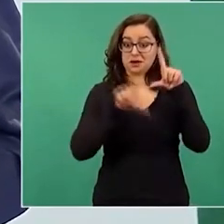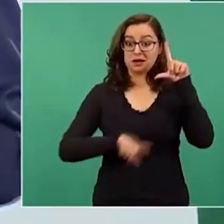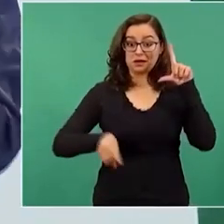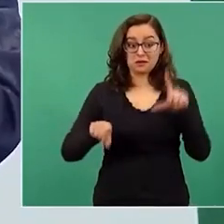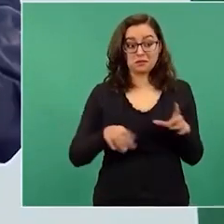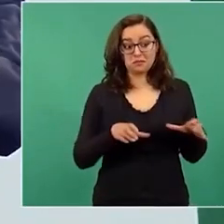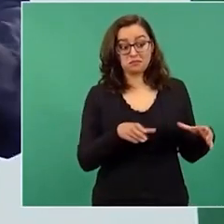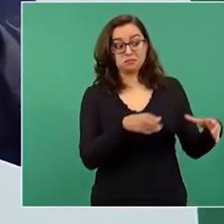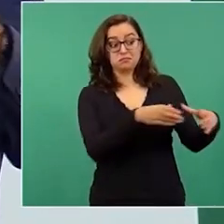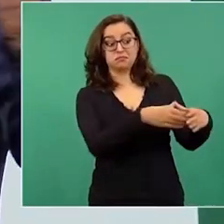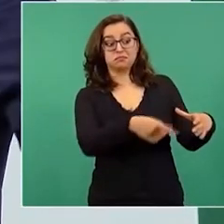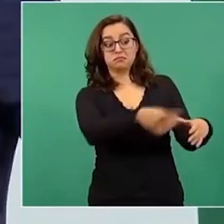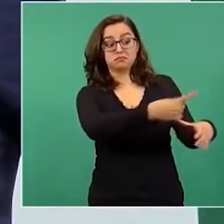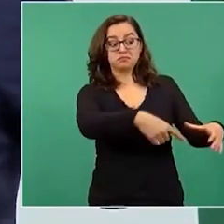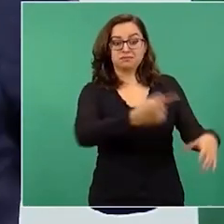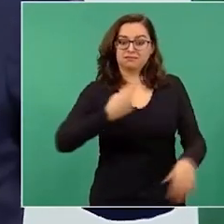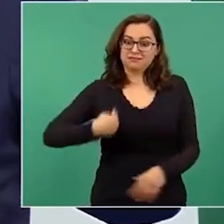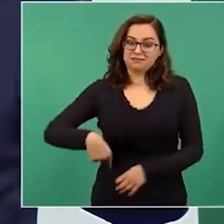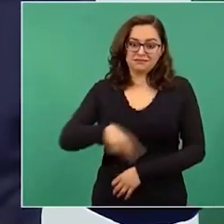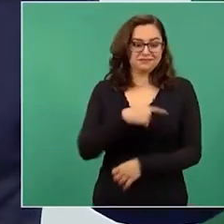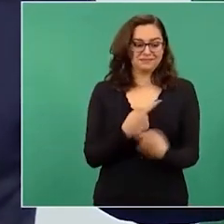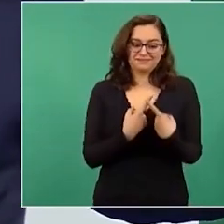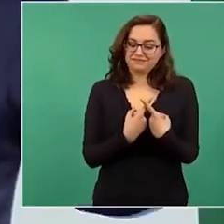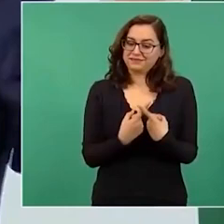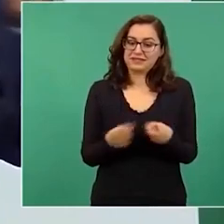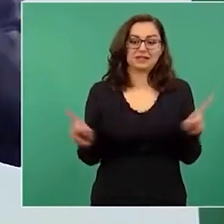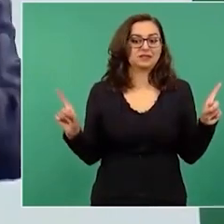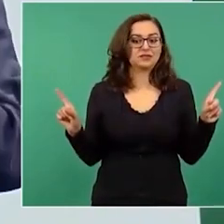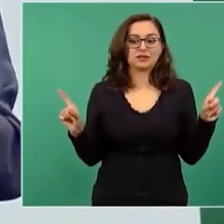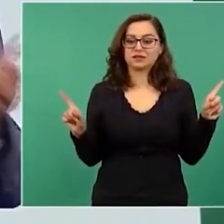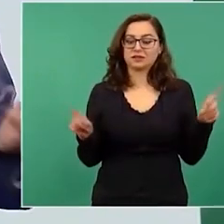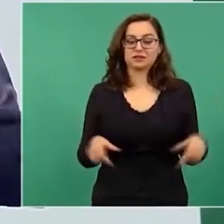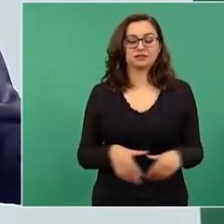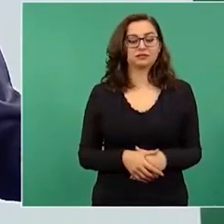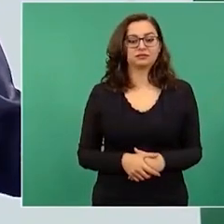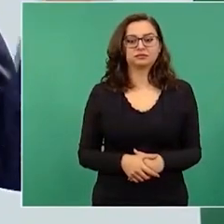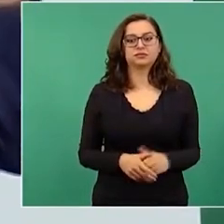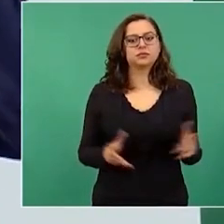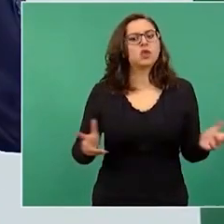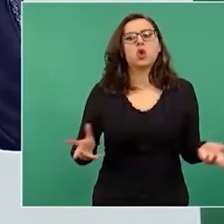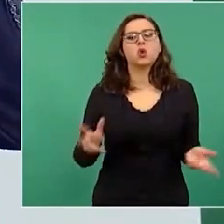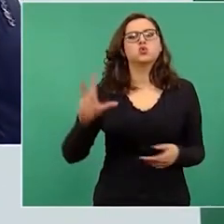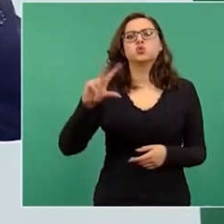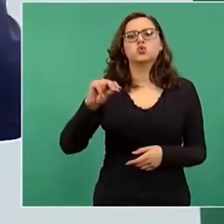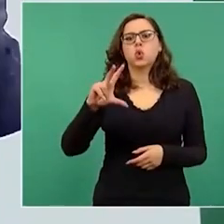Y que conste, no se trata de estatismos,